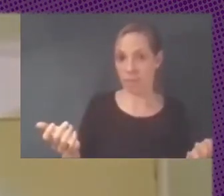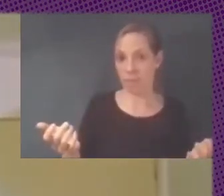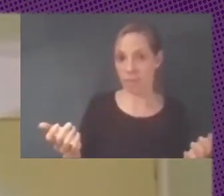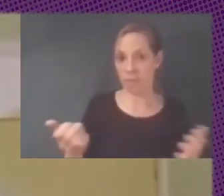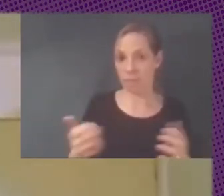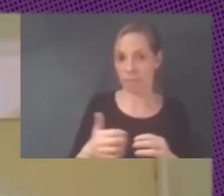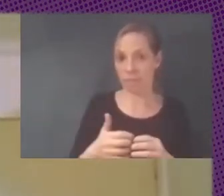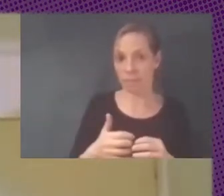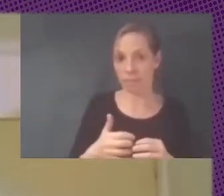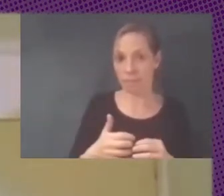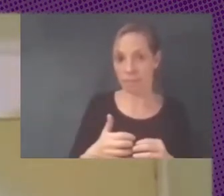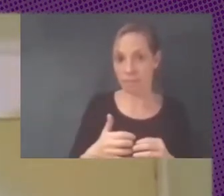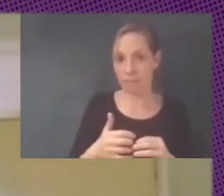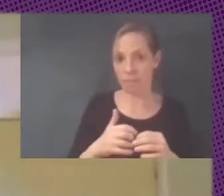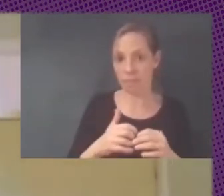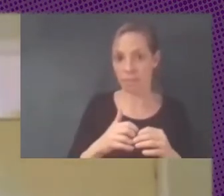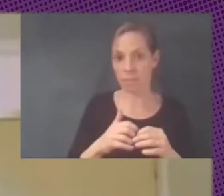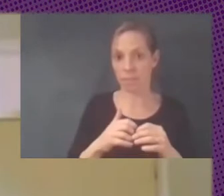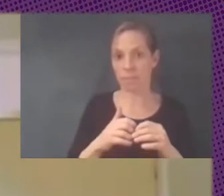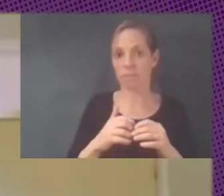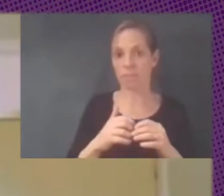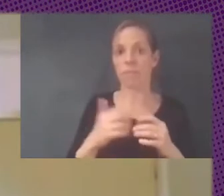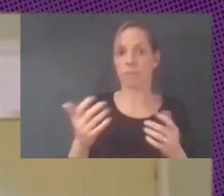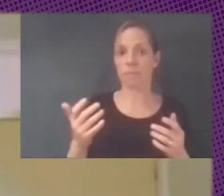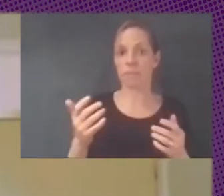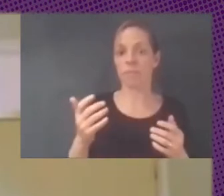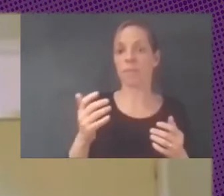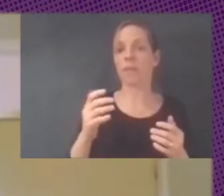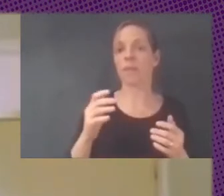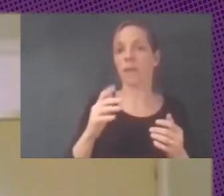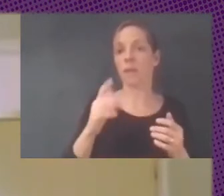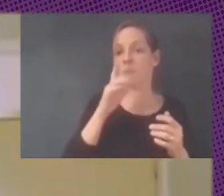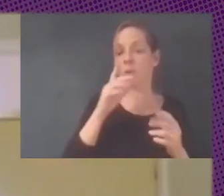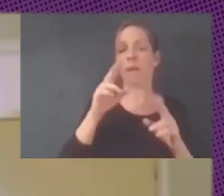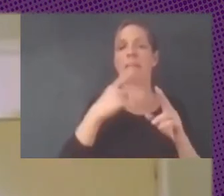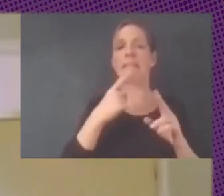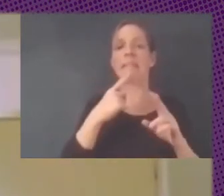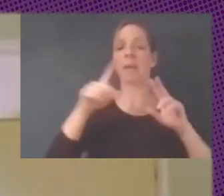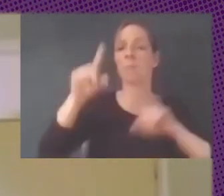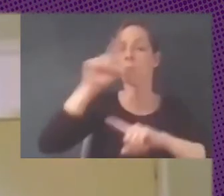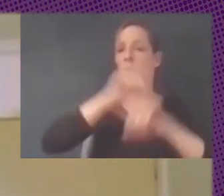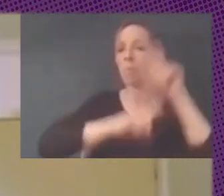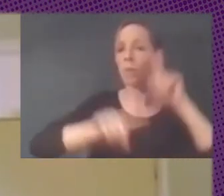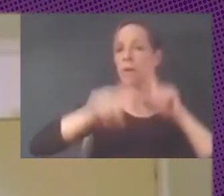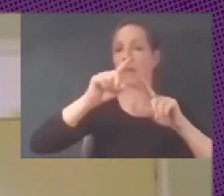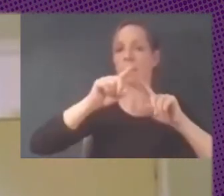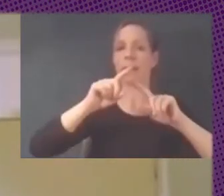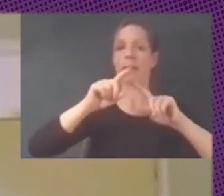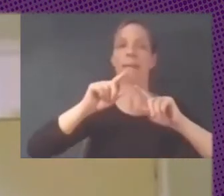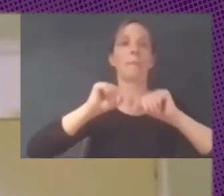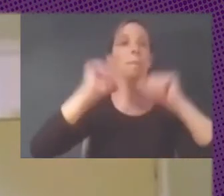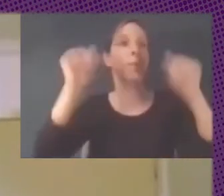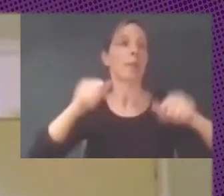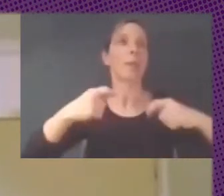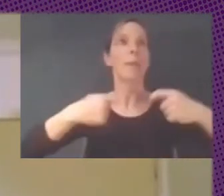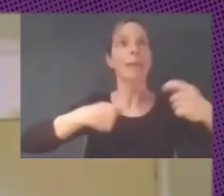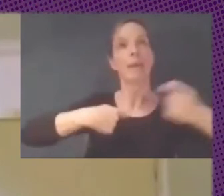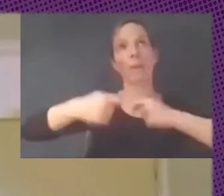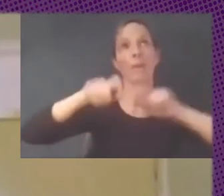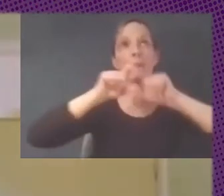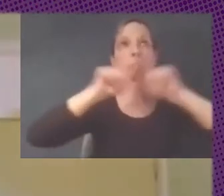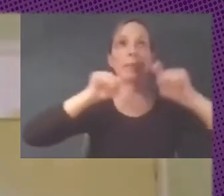dice lo que está diciendo que es un problema de la regulación o del modelo de negocio de las empresas